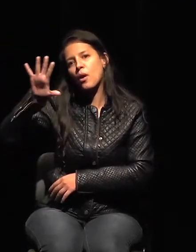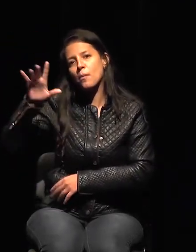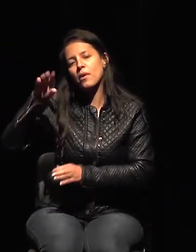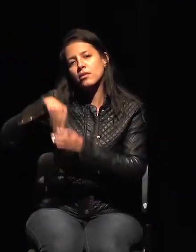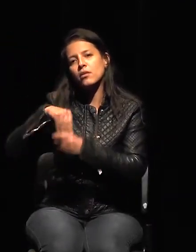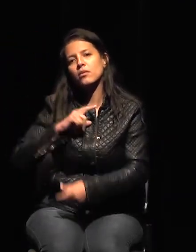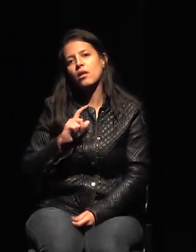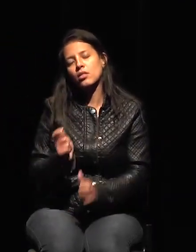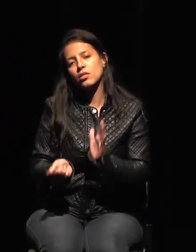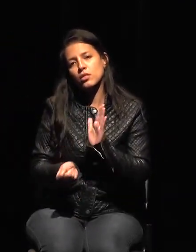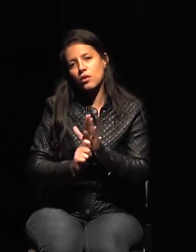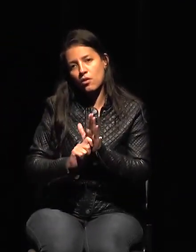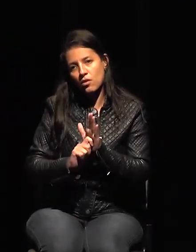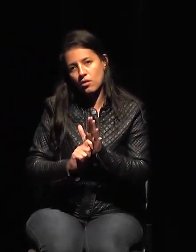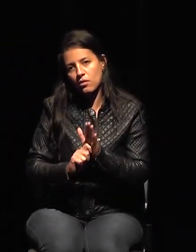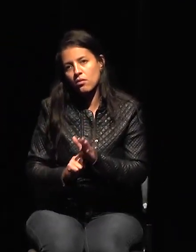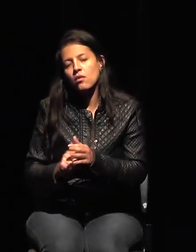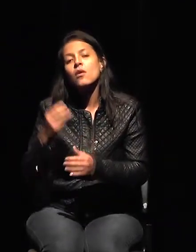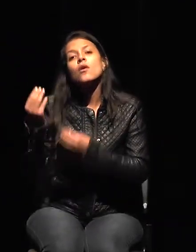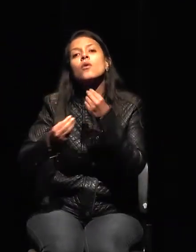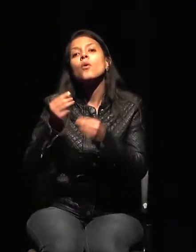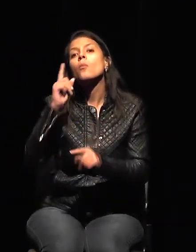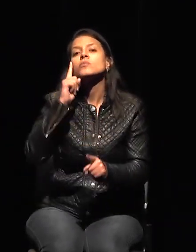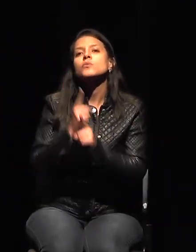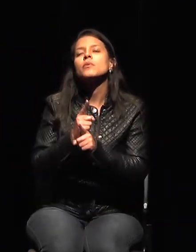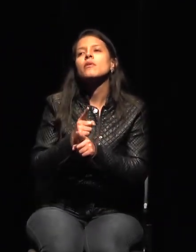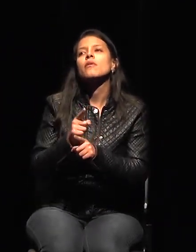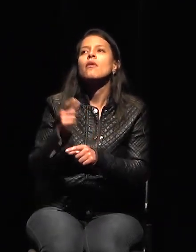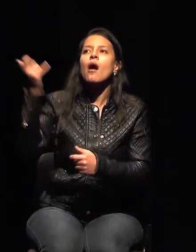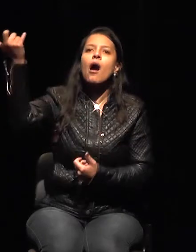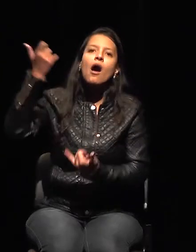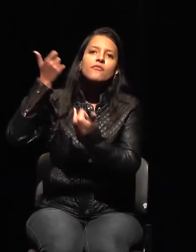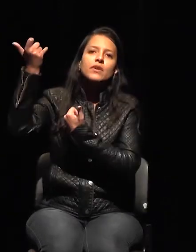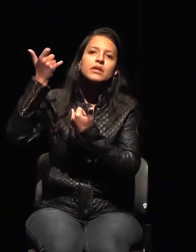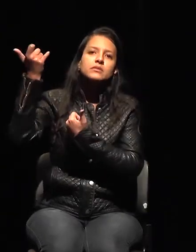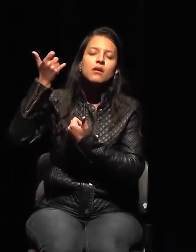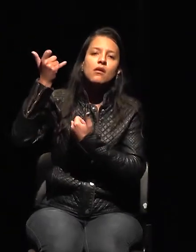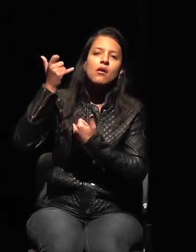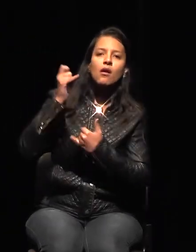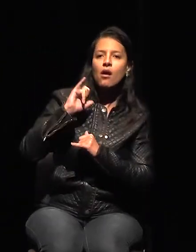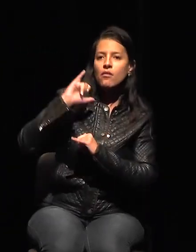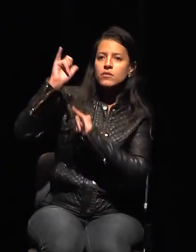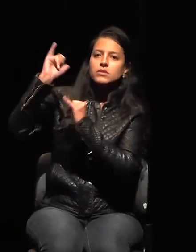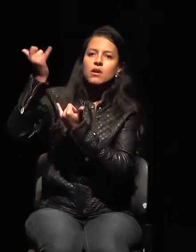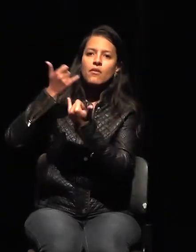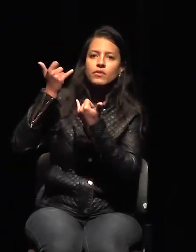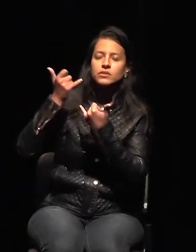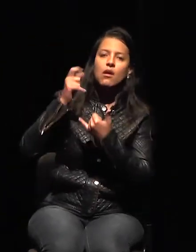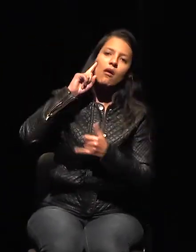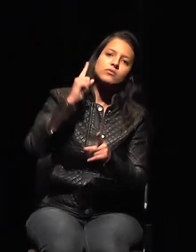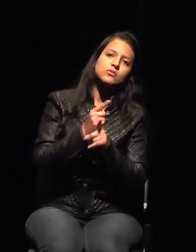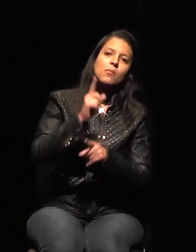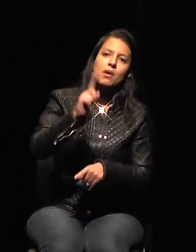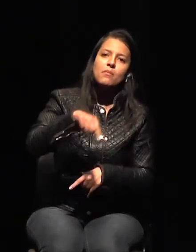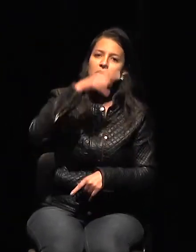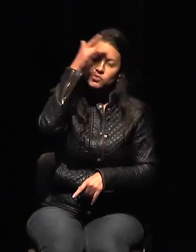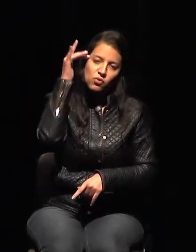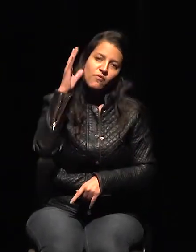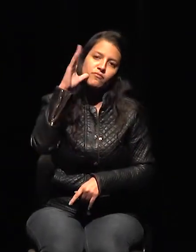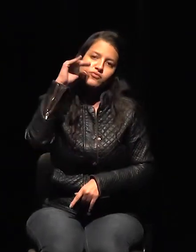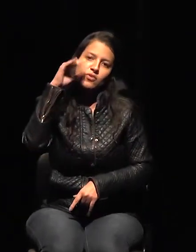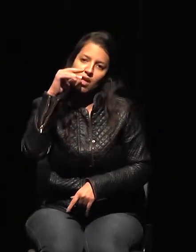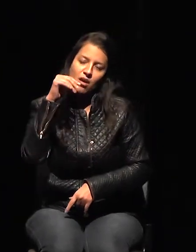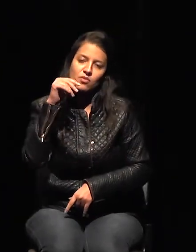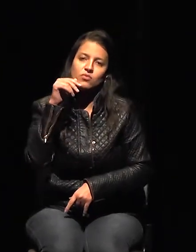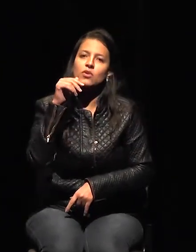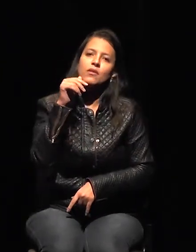ellos, que nos informan y se descubre que era un empleado de una compañía aérea. Entonces, conseguimos trabajar en ese